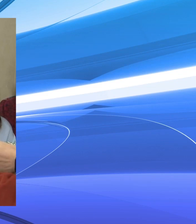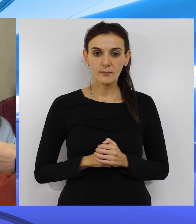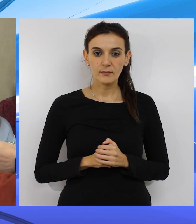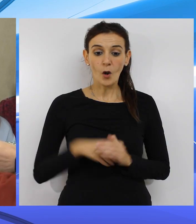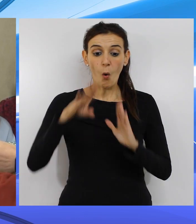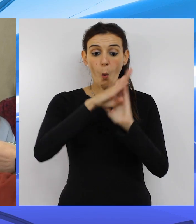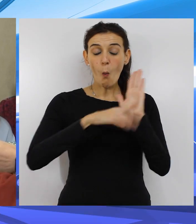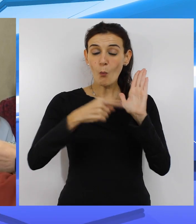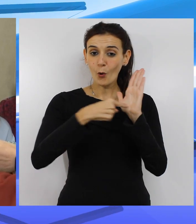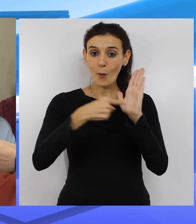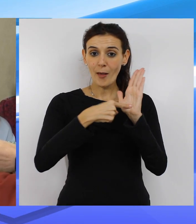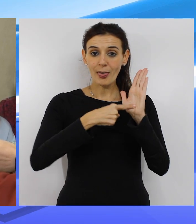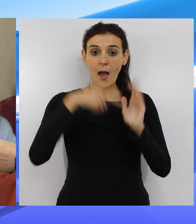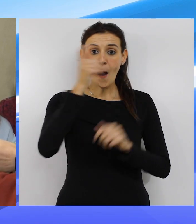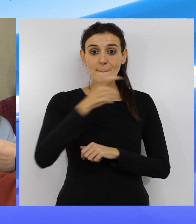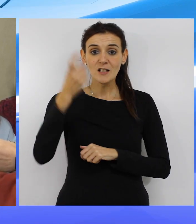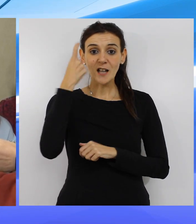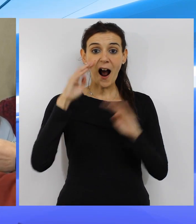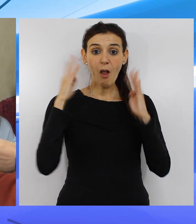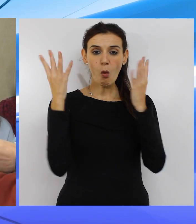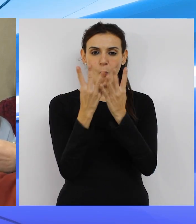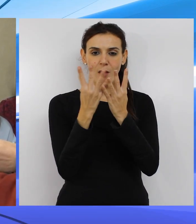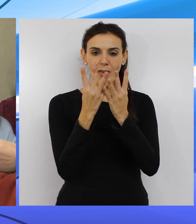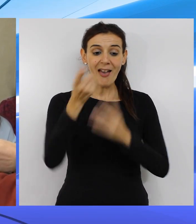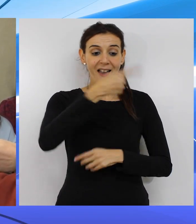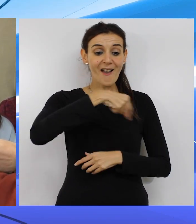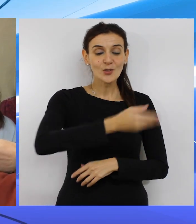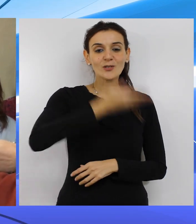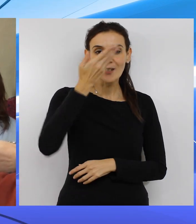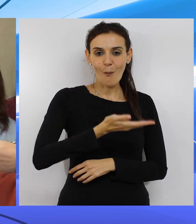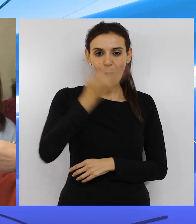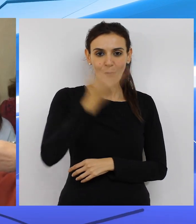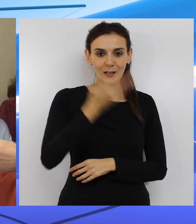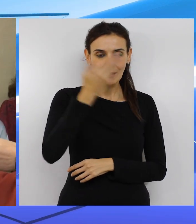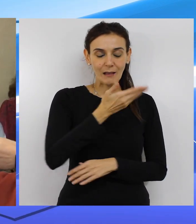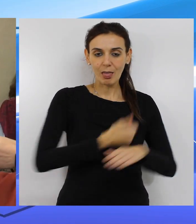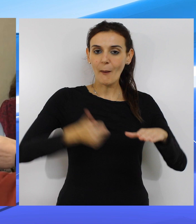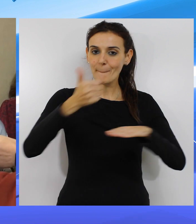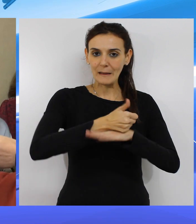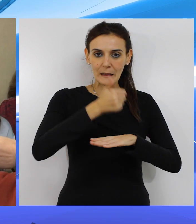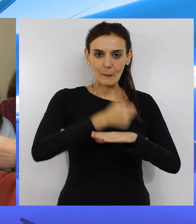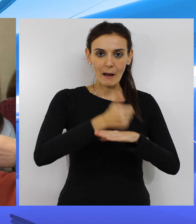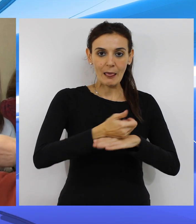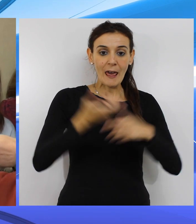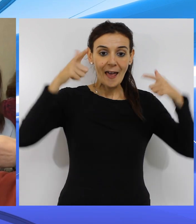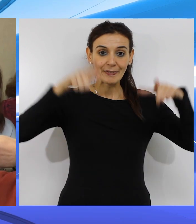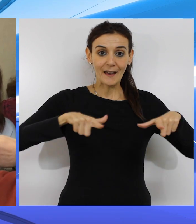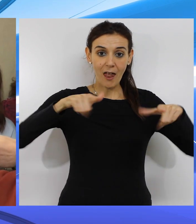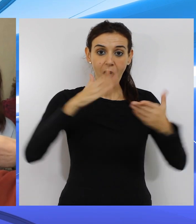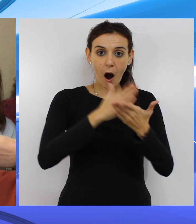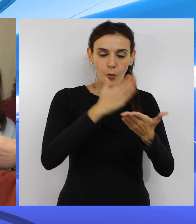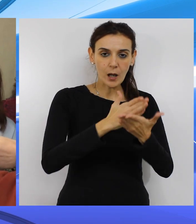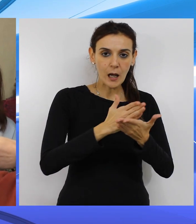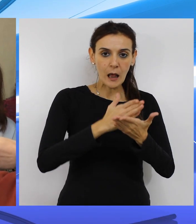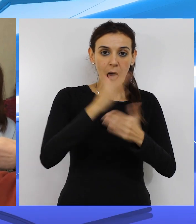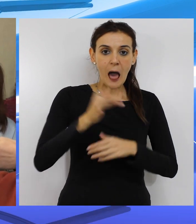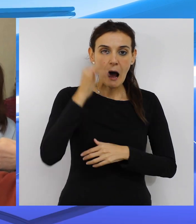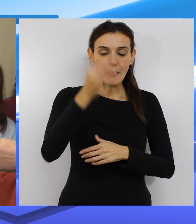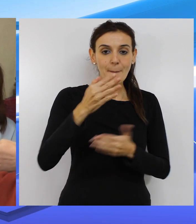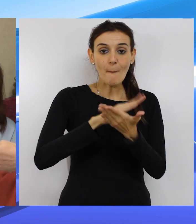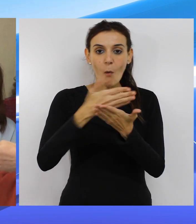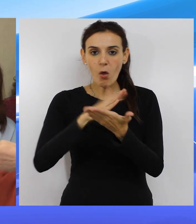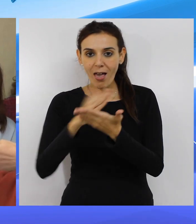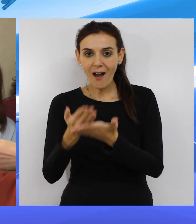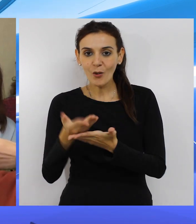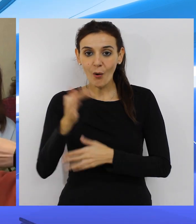Es un programa en el que el alumnado tiene una importancia principal en el aula, también actúa como